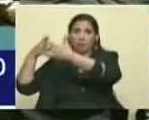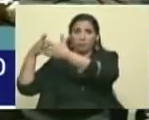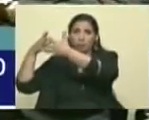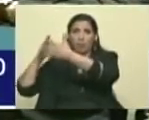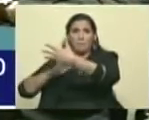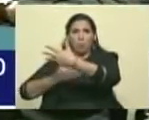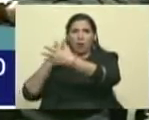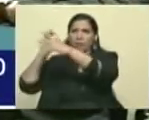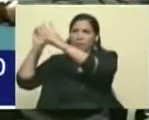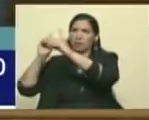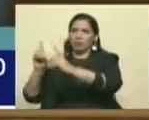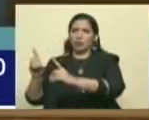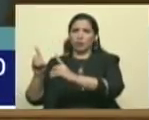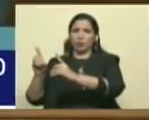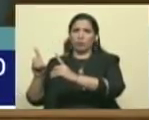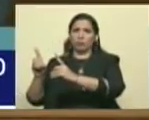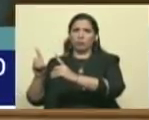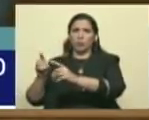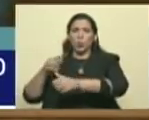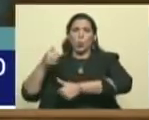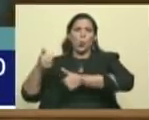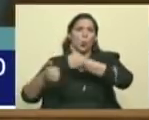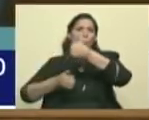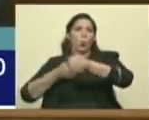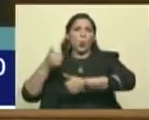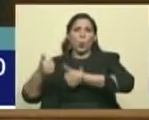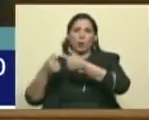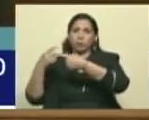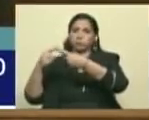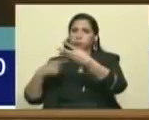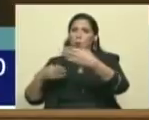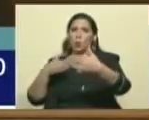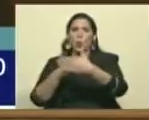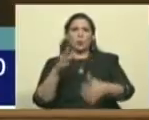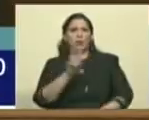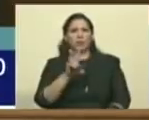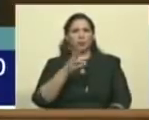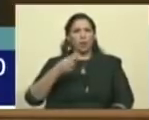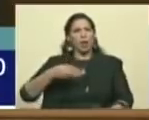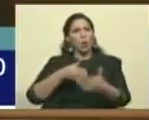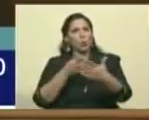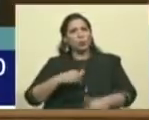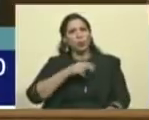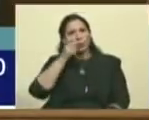de cualquier tipo contra Venezuela, contra nuestro pueblo.